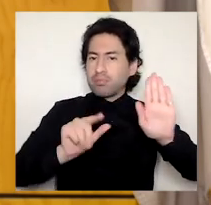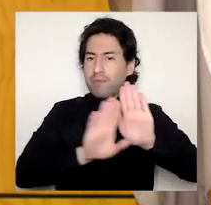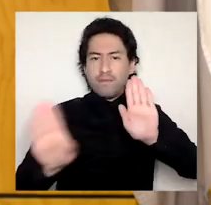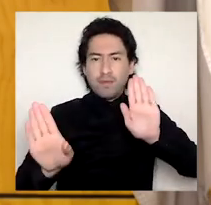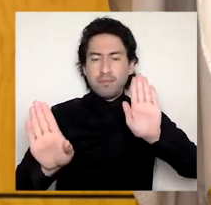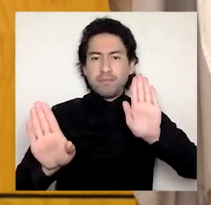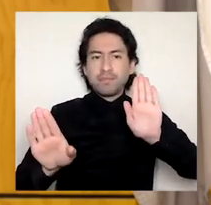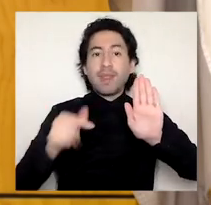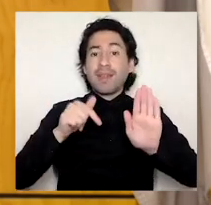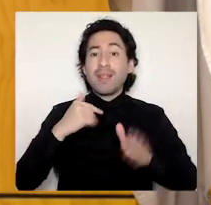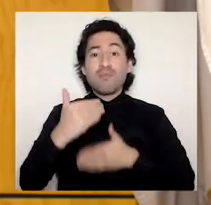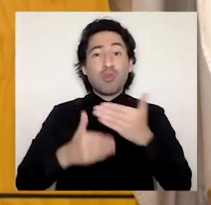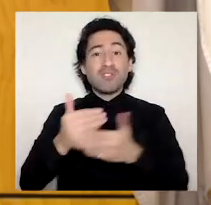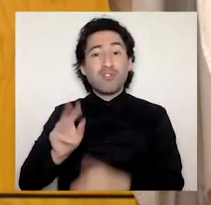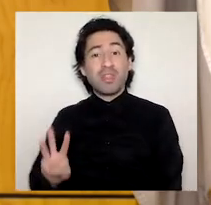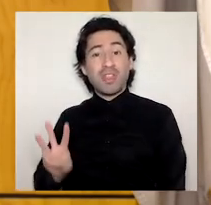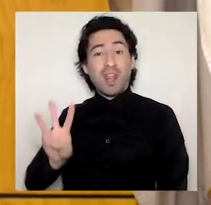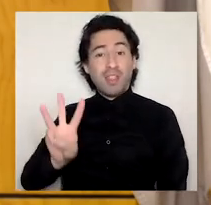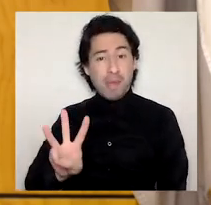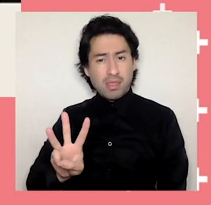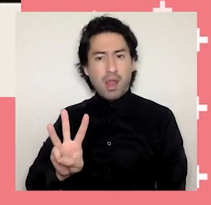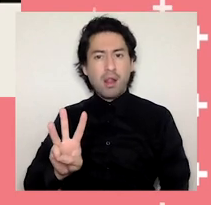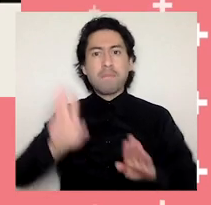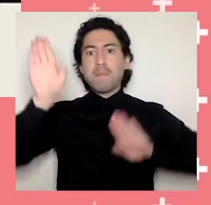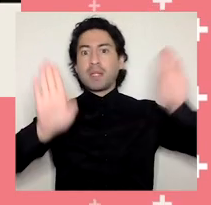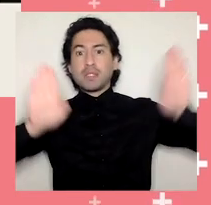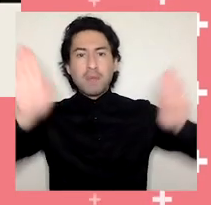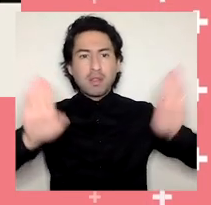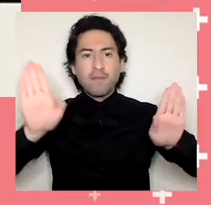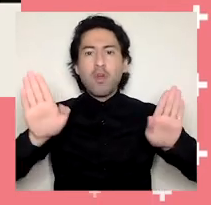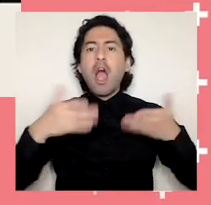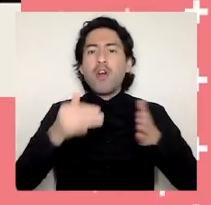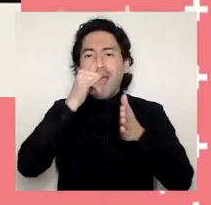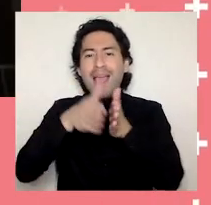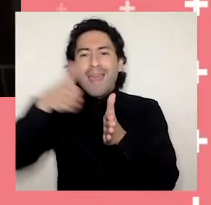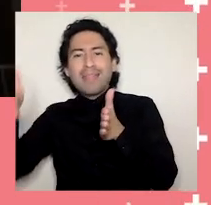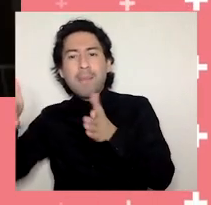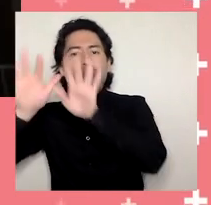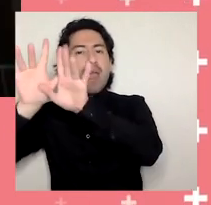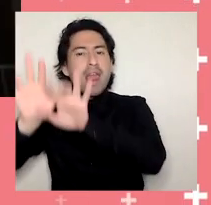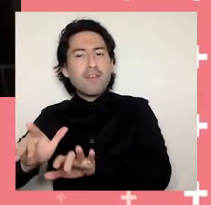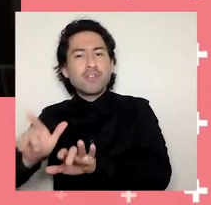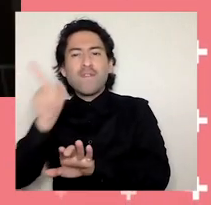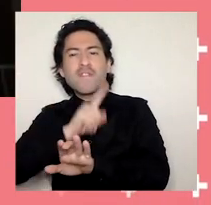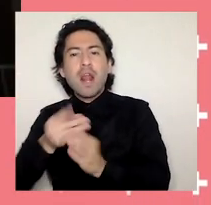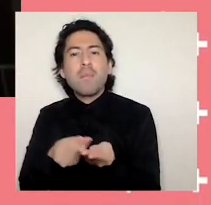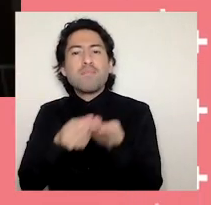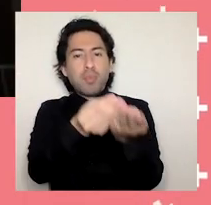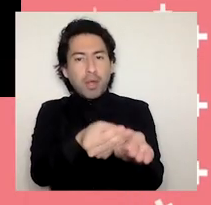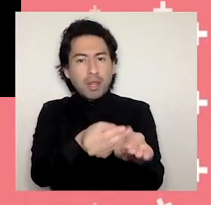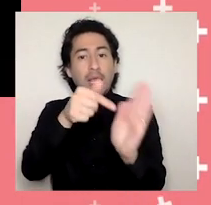de la propuesta final y próxima a su validación. Sabemos que ha sido un proceso con arduos debates